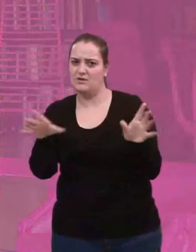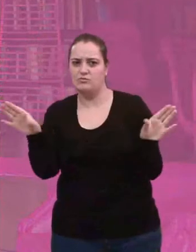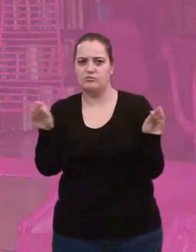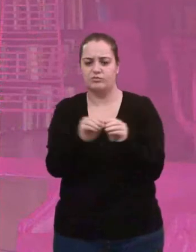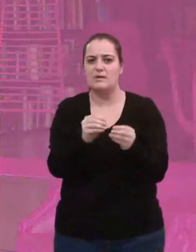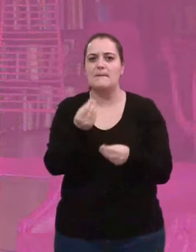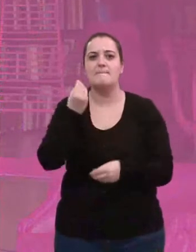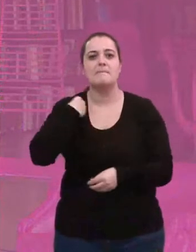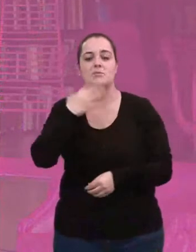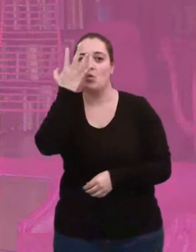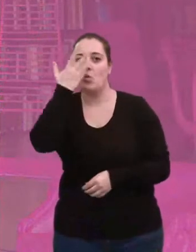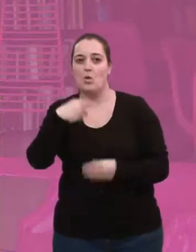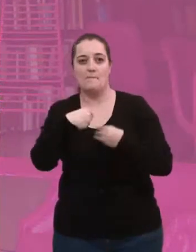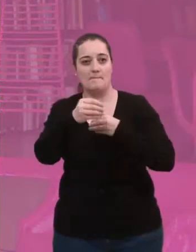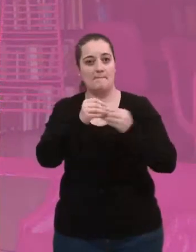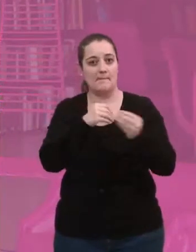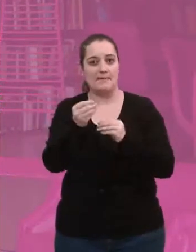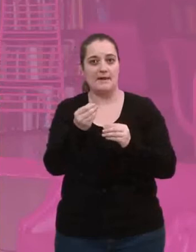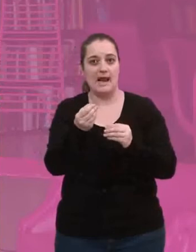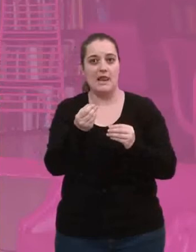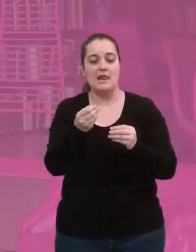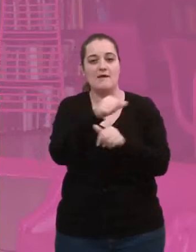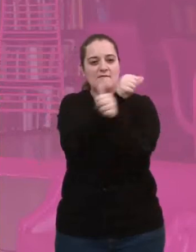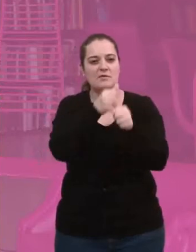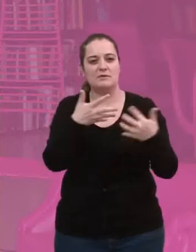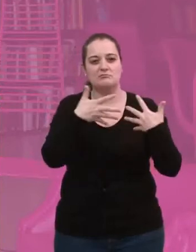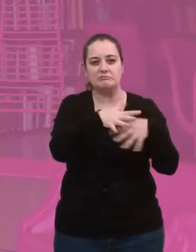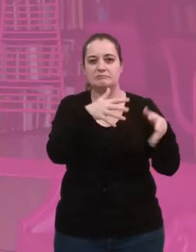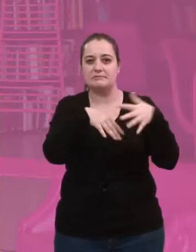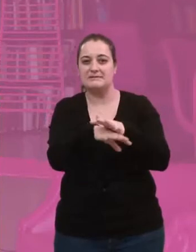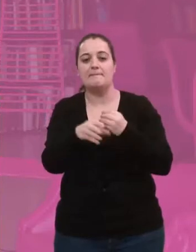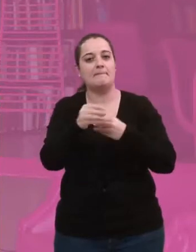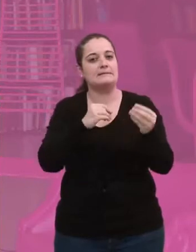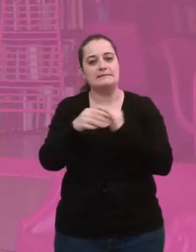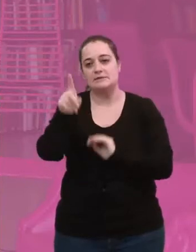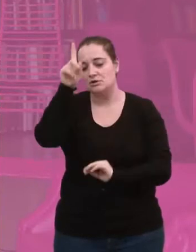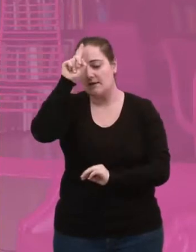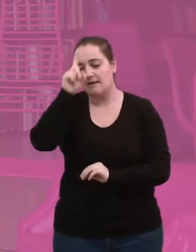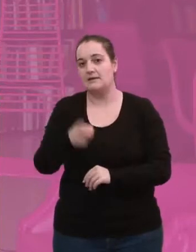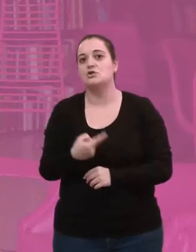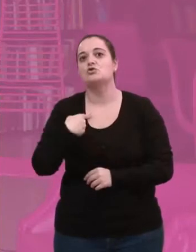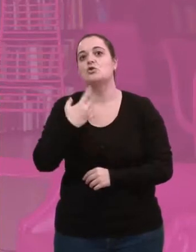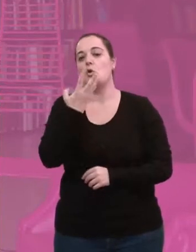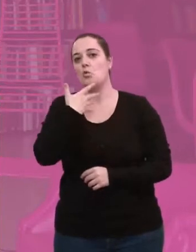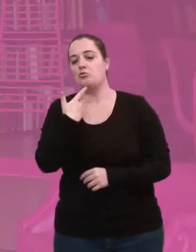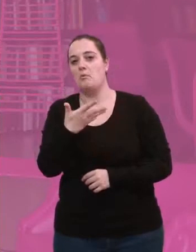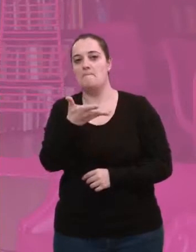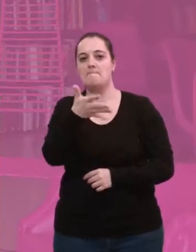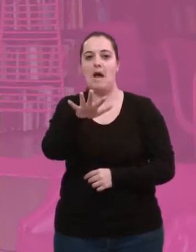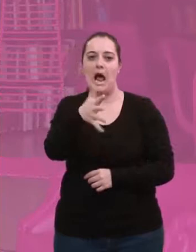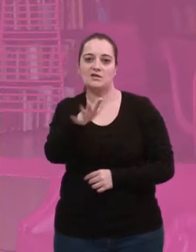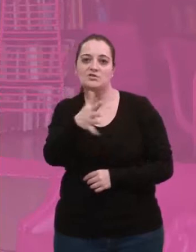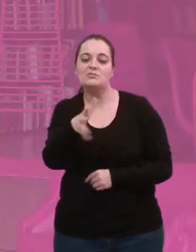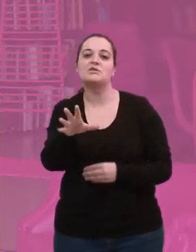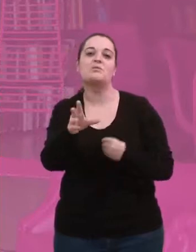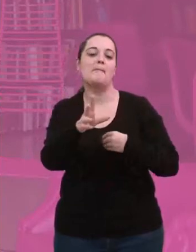unificarles con el color y con un material que desdibujase las formas, no sabía exactamente qué tipo de material podía ser, pero conociendo